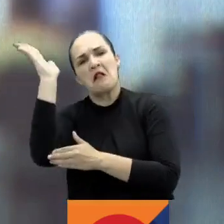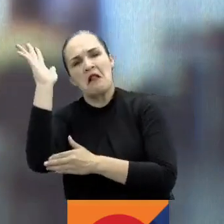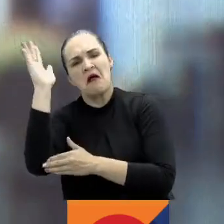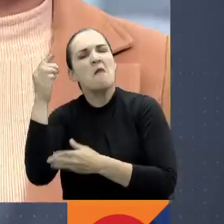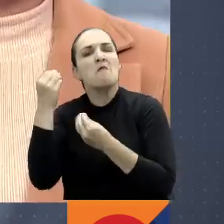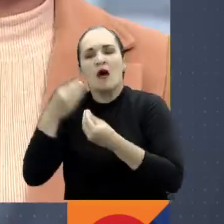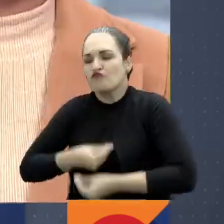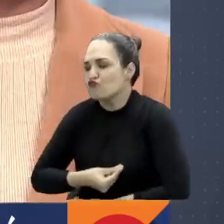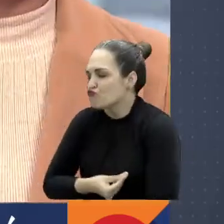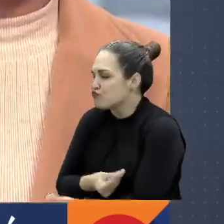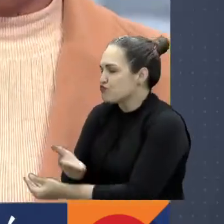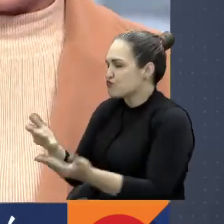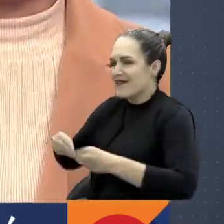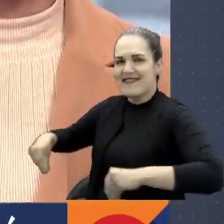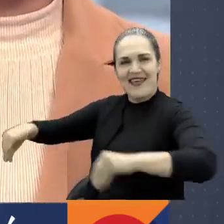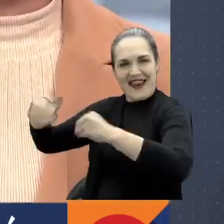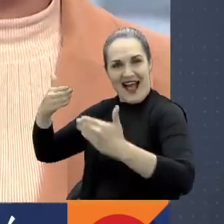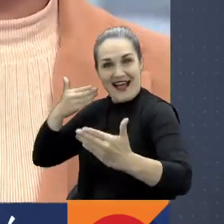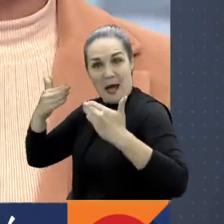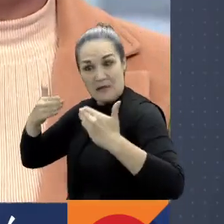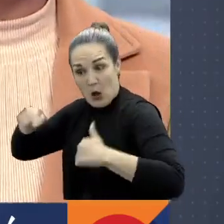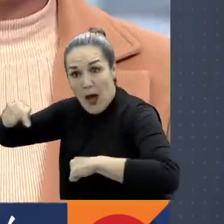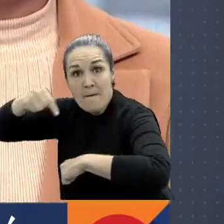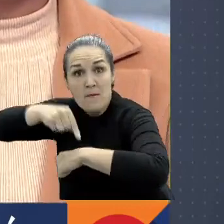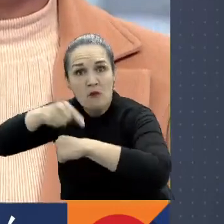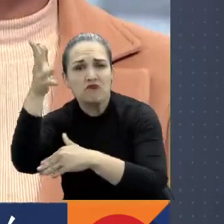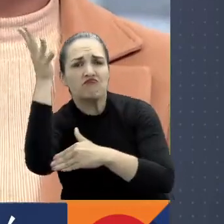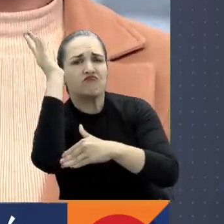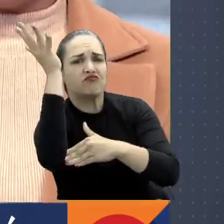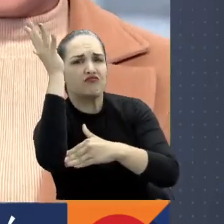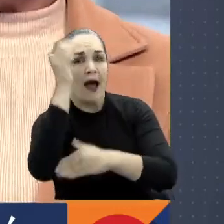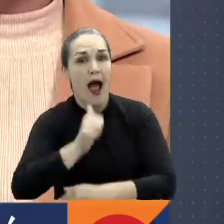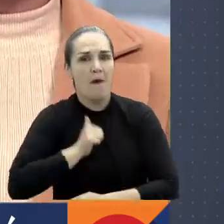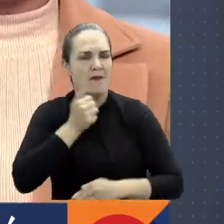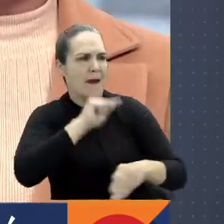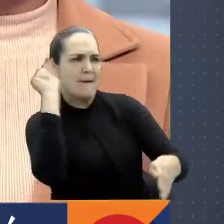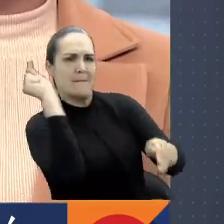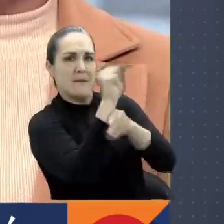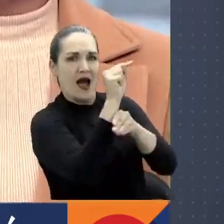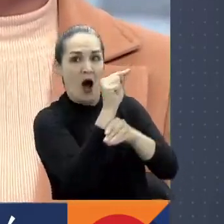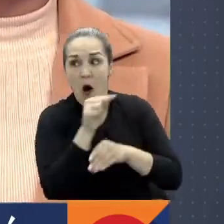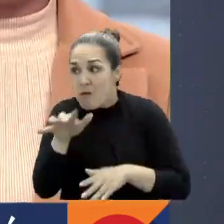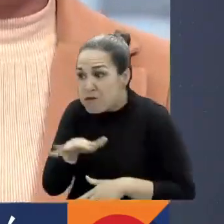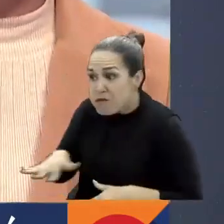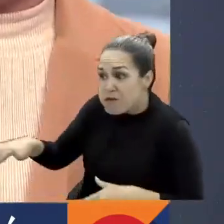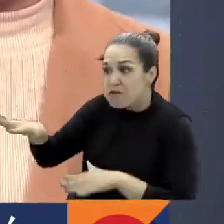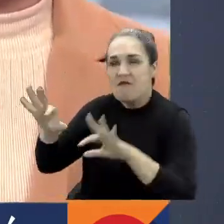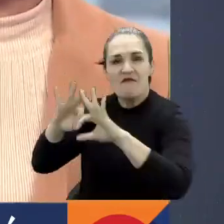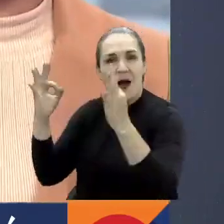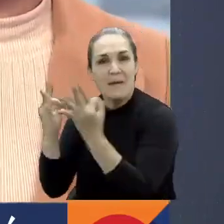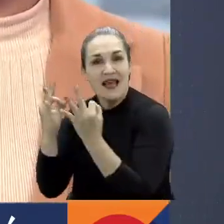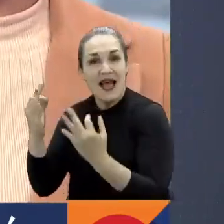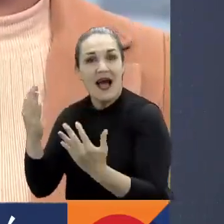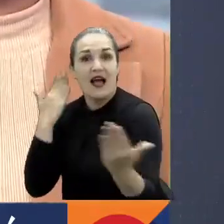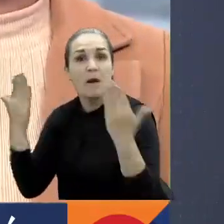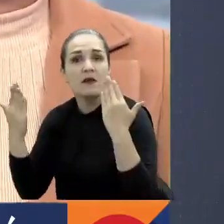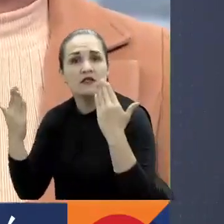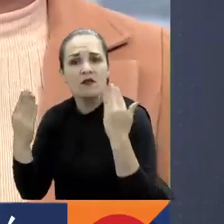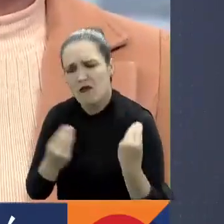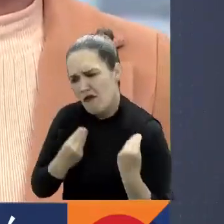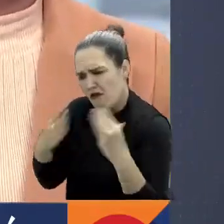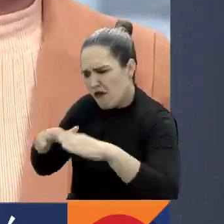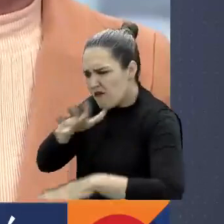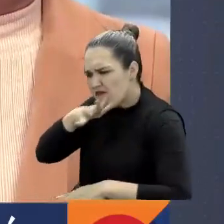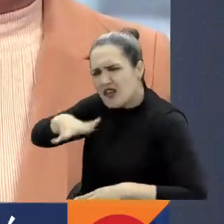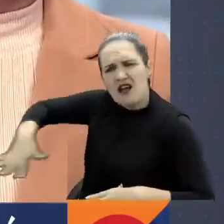243 hectáreas de tierras a 52 familias campesinas de predios que estaban en poder de la SAE, el jefe de Estado aprovechó para